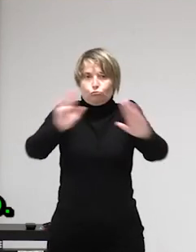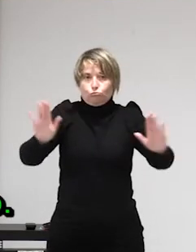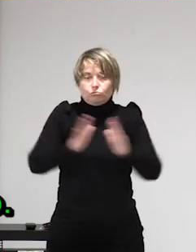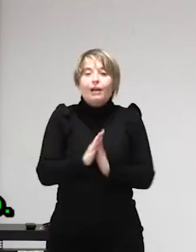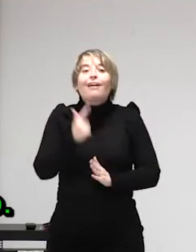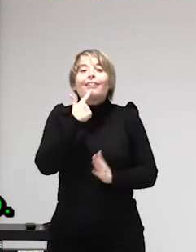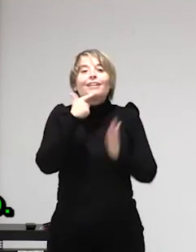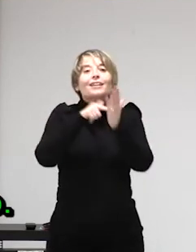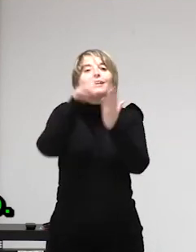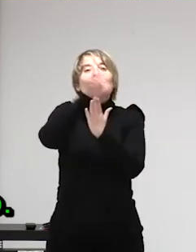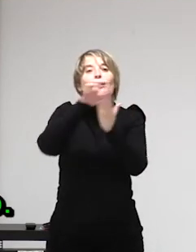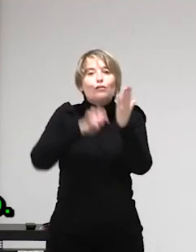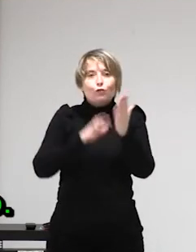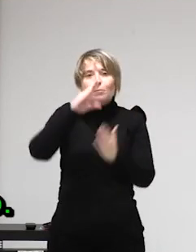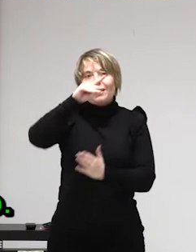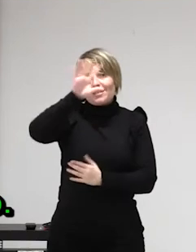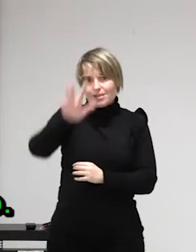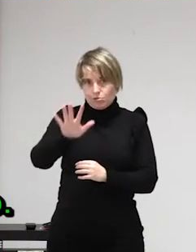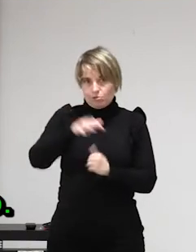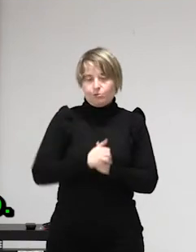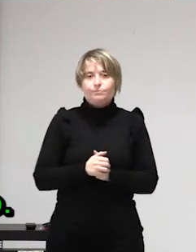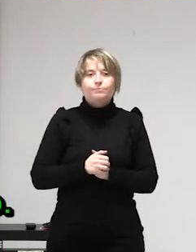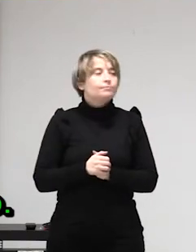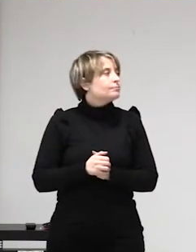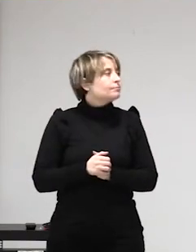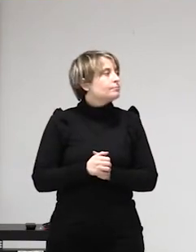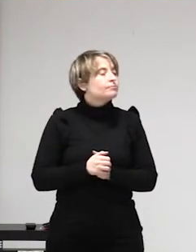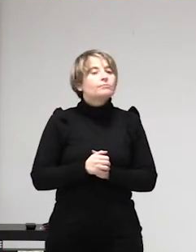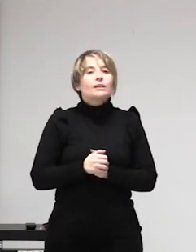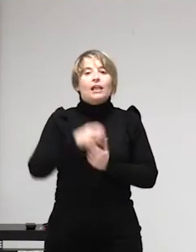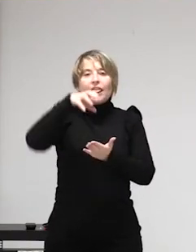240 personas en situación de riesgo vale